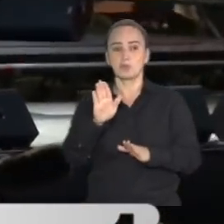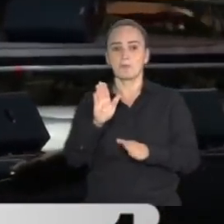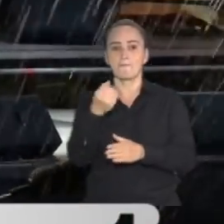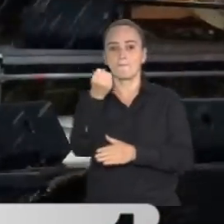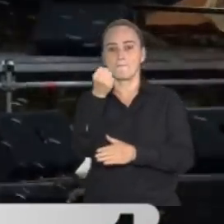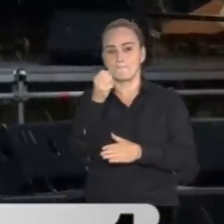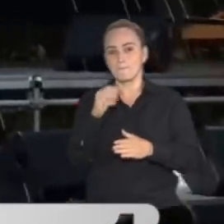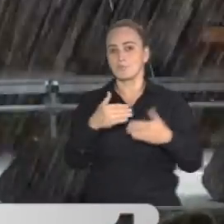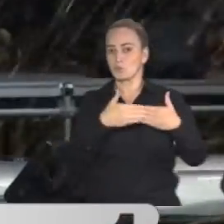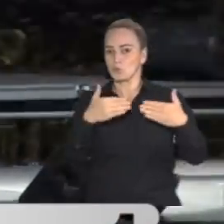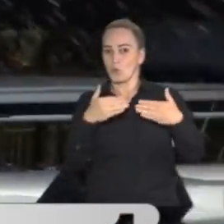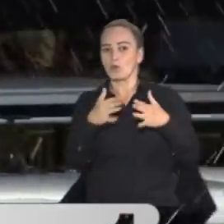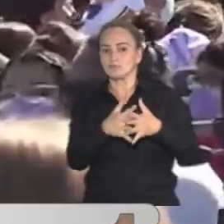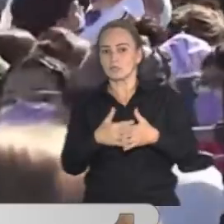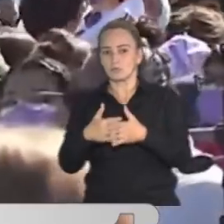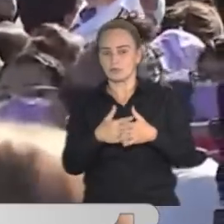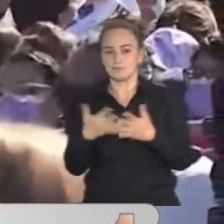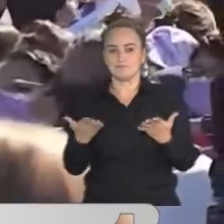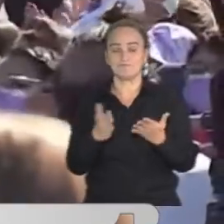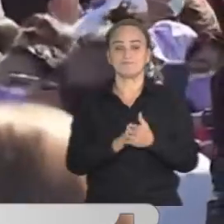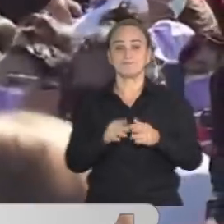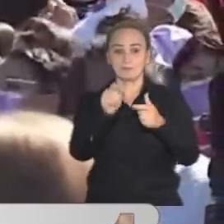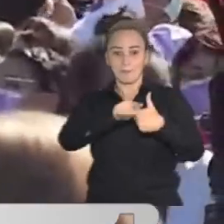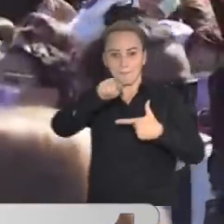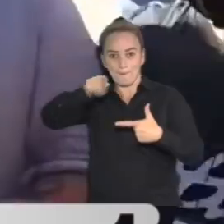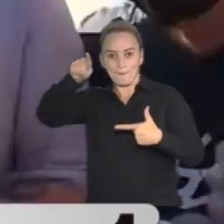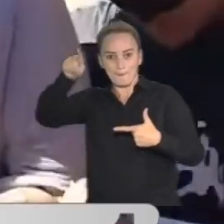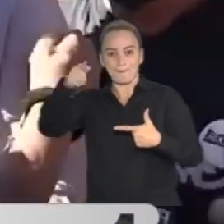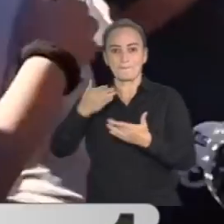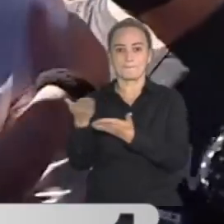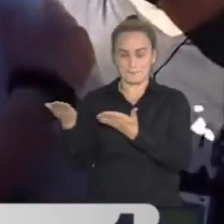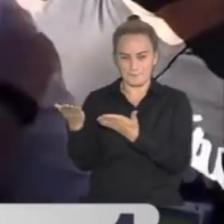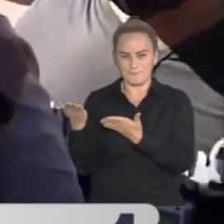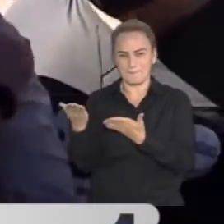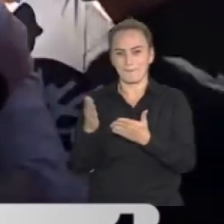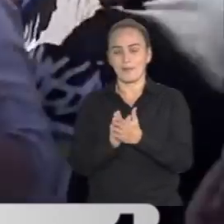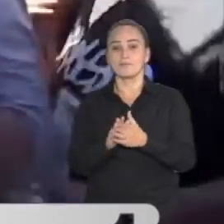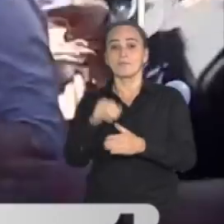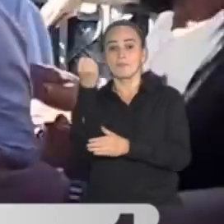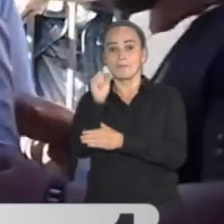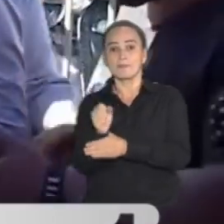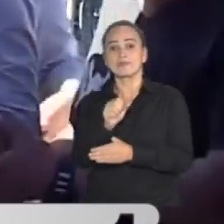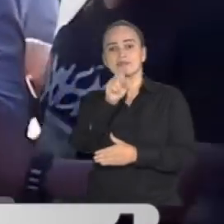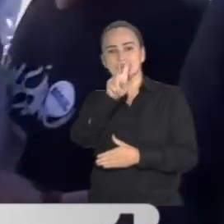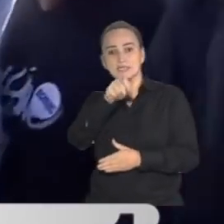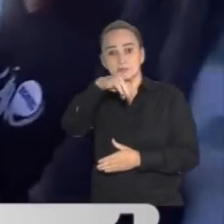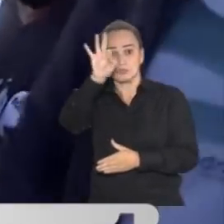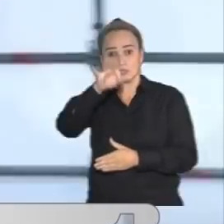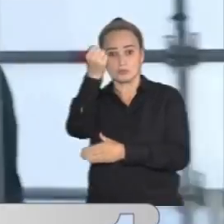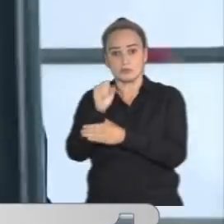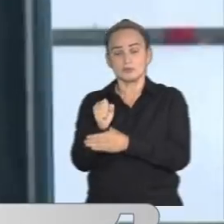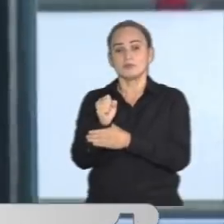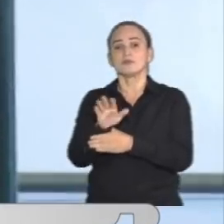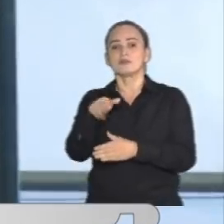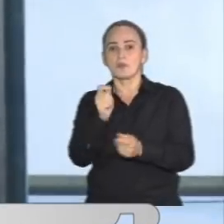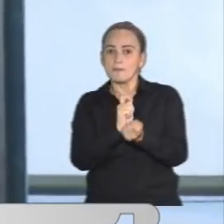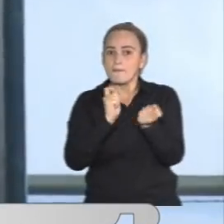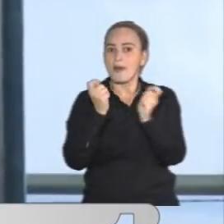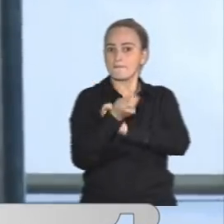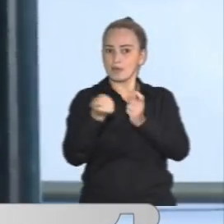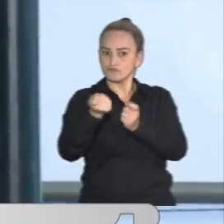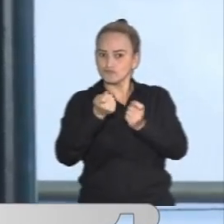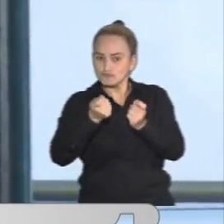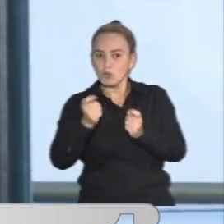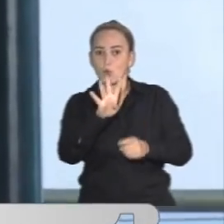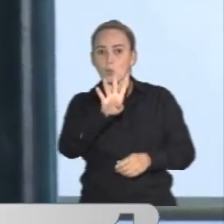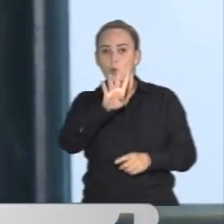depreció frente al dólar estadounidense. El índice líder de la plaza local, que comenzó con una caída de hasta 7%, luego se moderó a